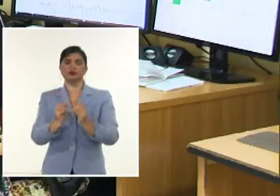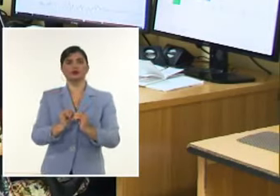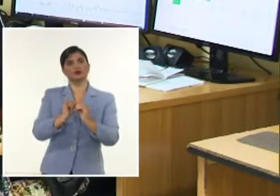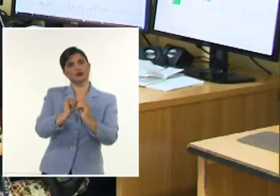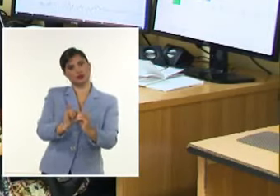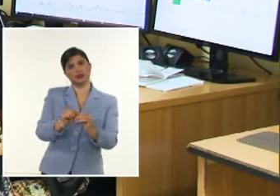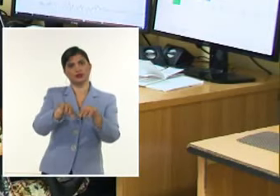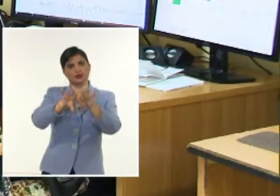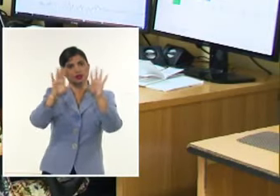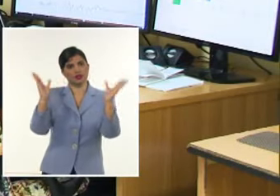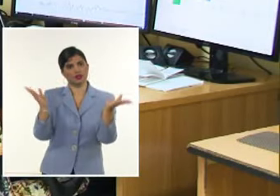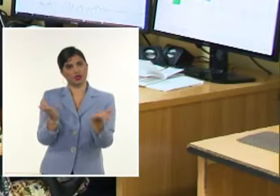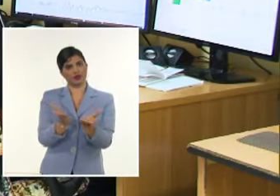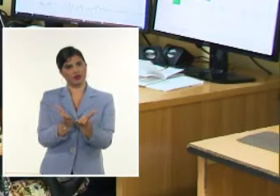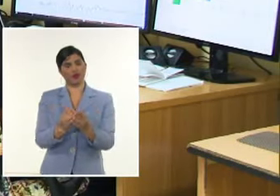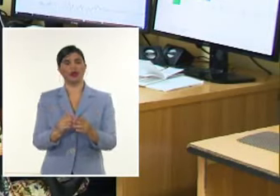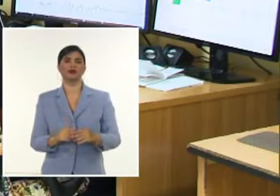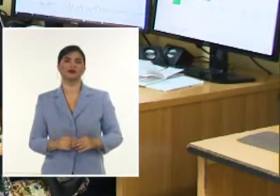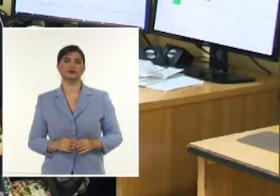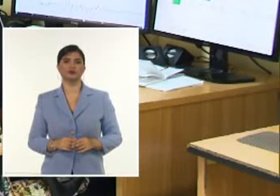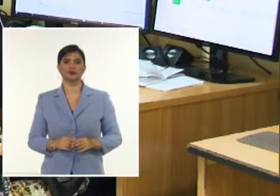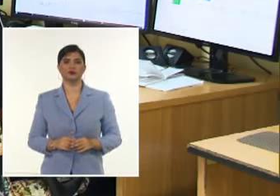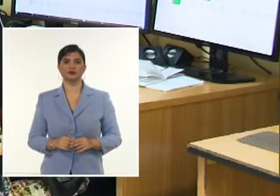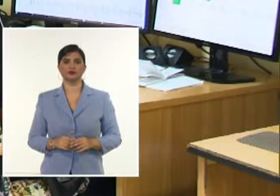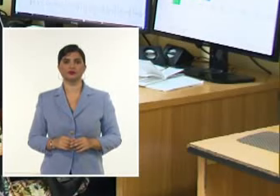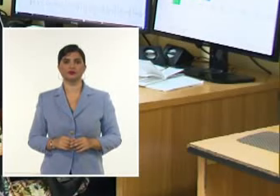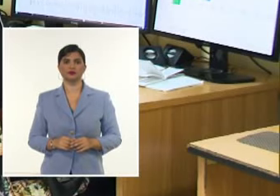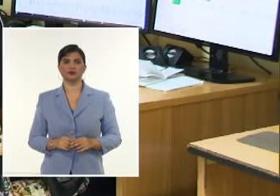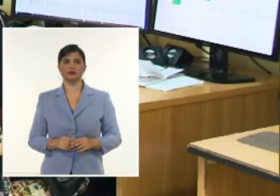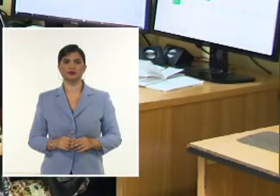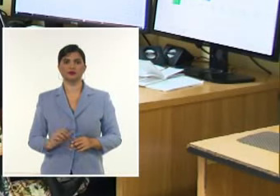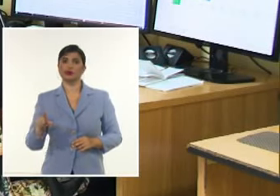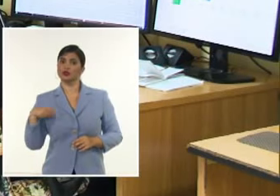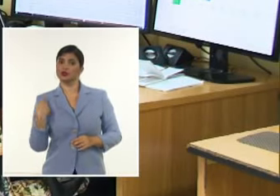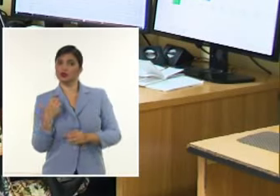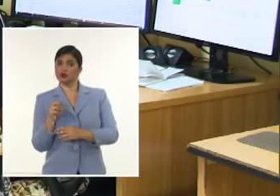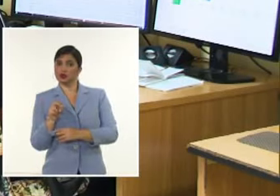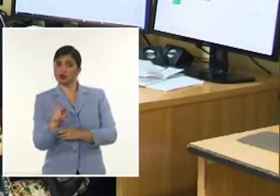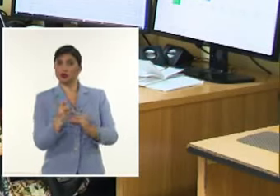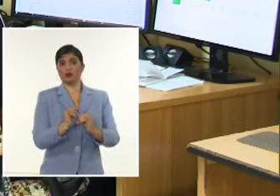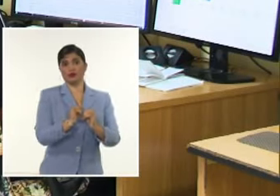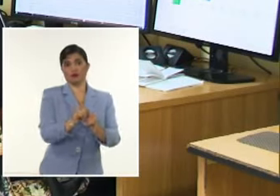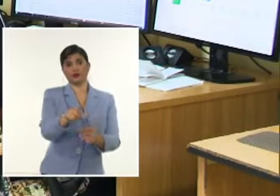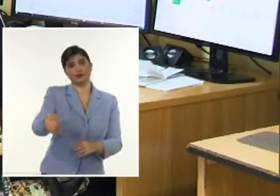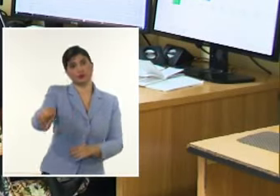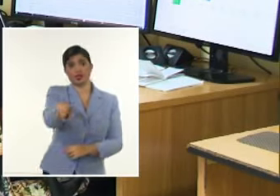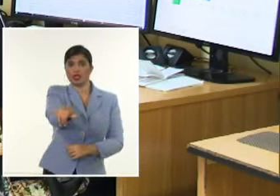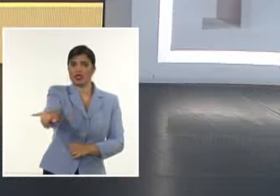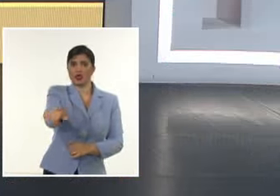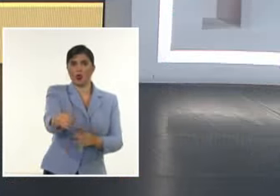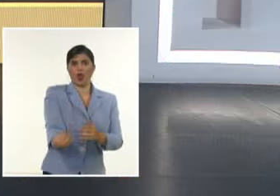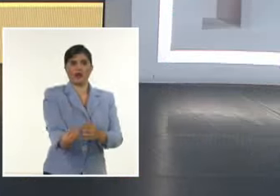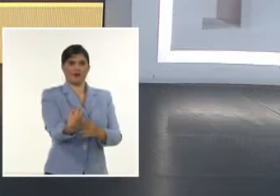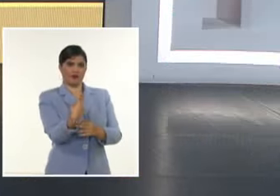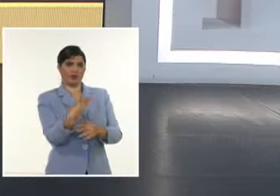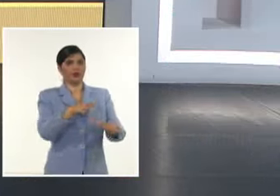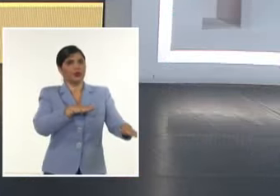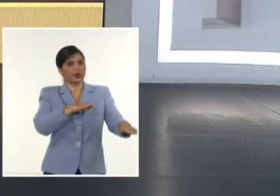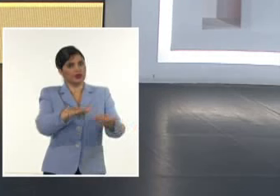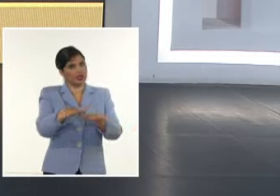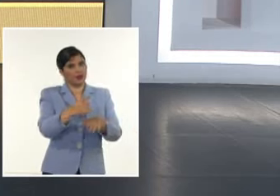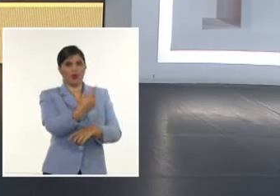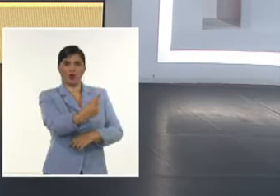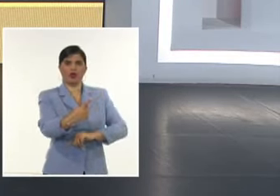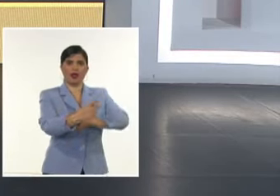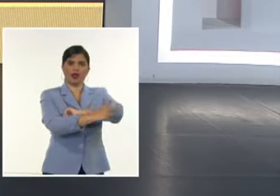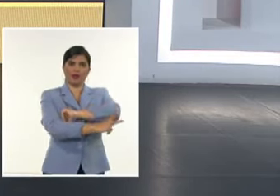Recibimos Todas las señales De las estaciones Y enviamos a su vez Las señales De nuestras estaciones En tiempo real O sea Es una labor